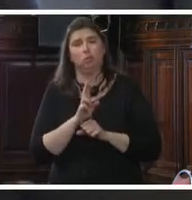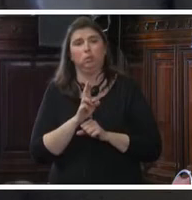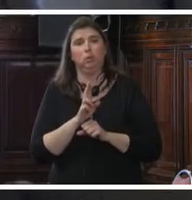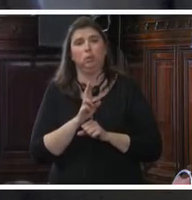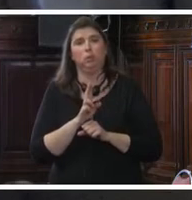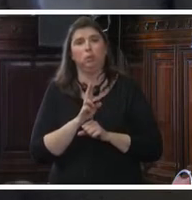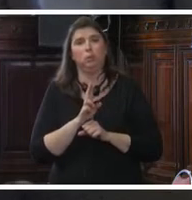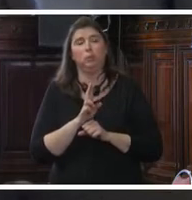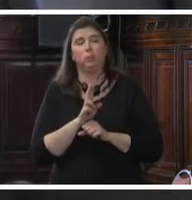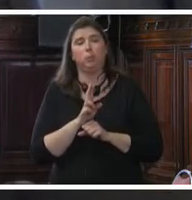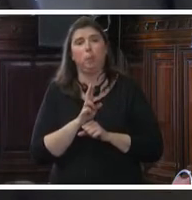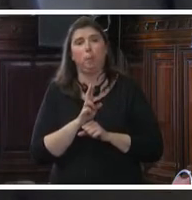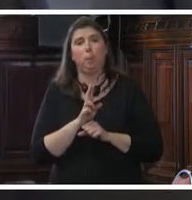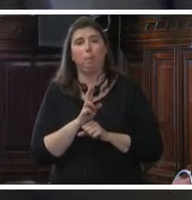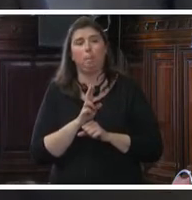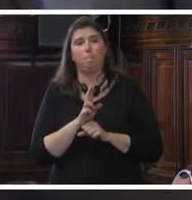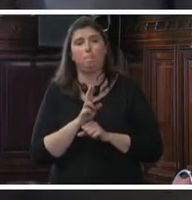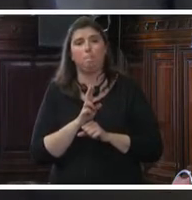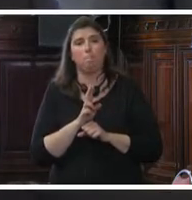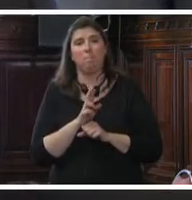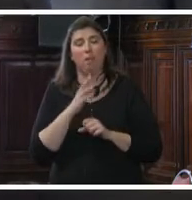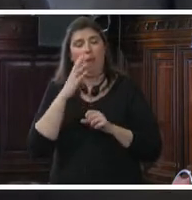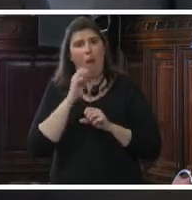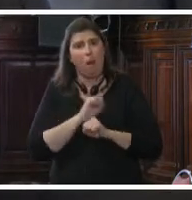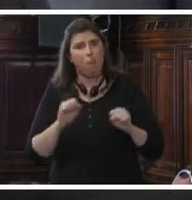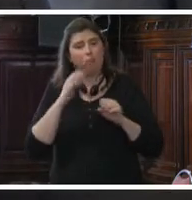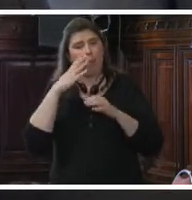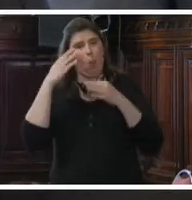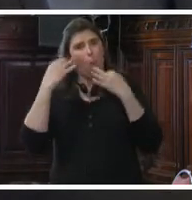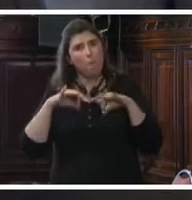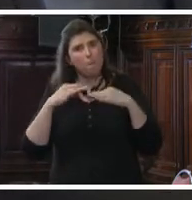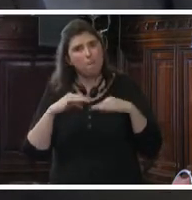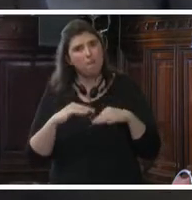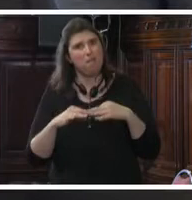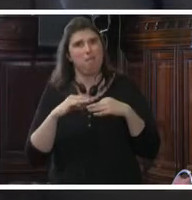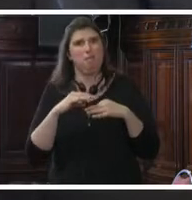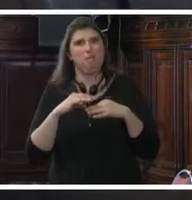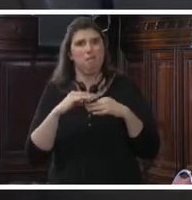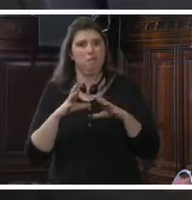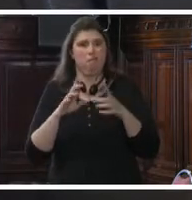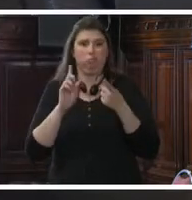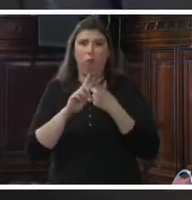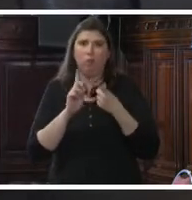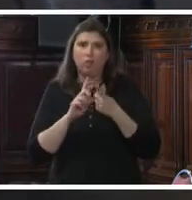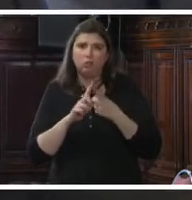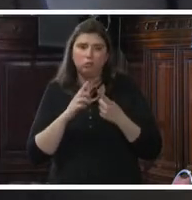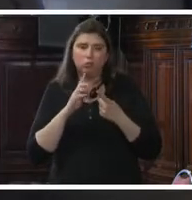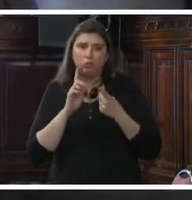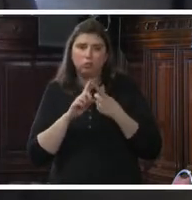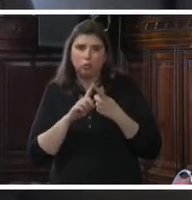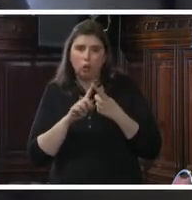cumplimiento de la convención, al cumplimiento de las